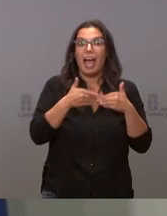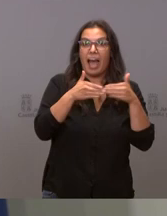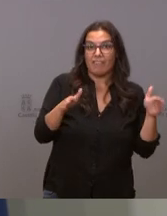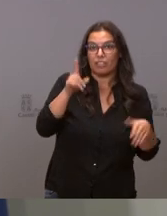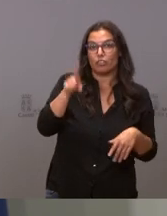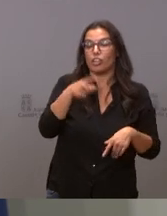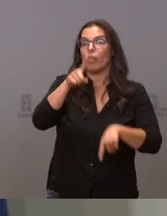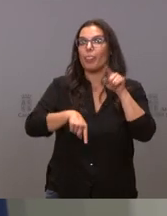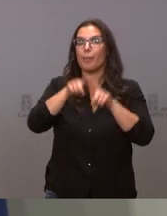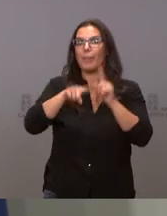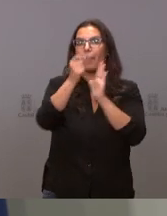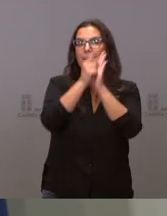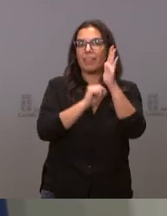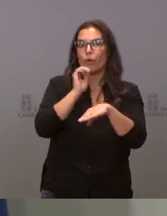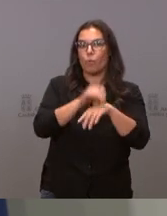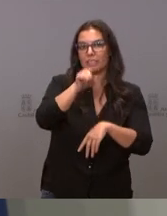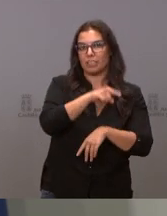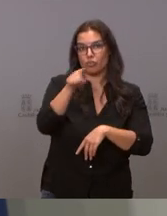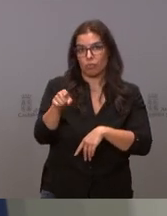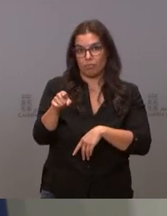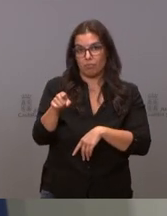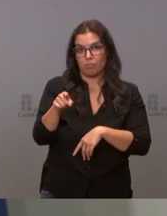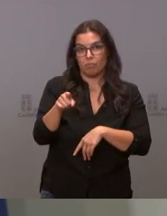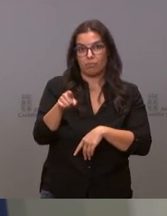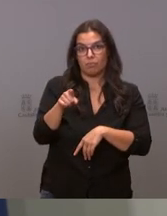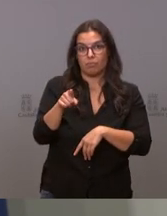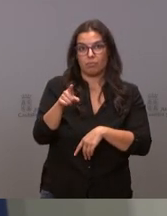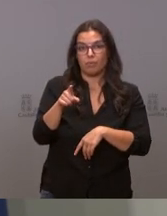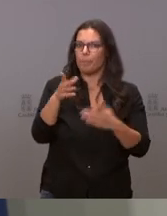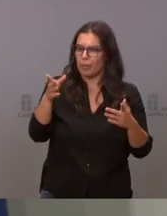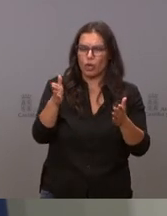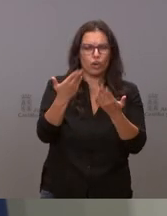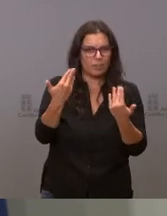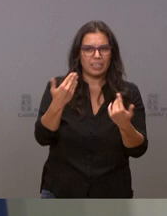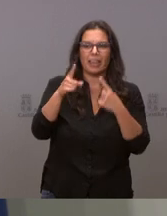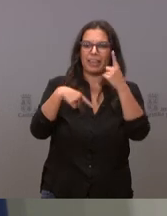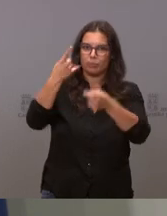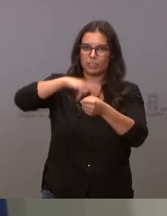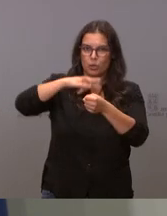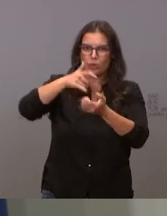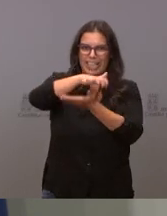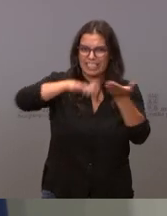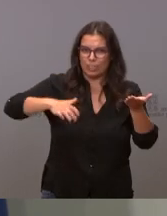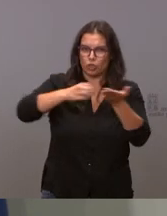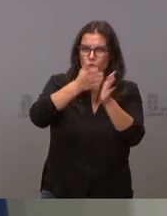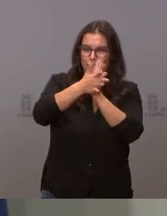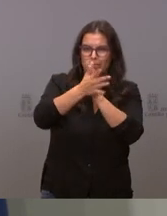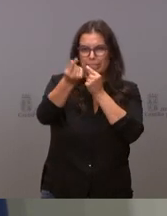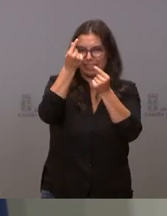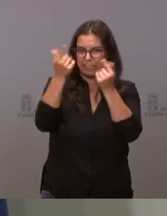las discotecas con un aforo vale pero no se preocupen que se lo vamos a pasar todo el lunes por escrito para que todo quede claro